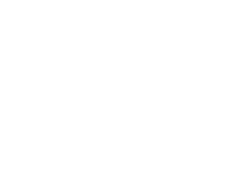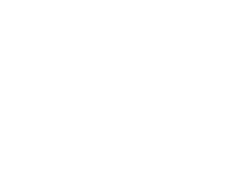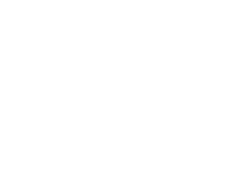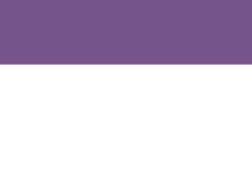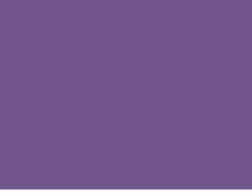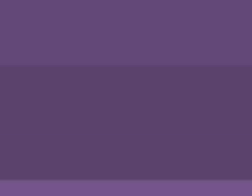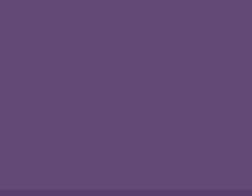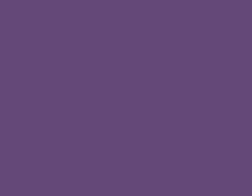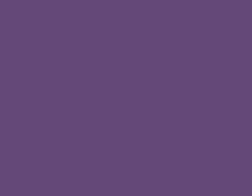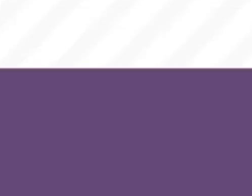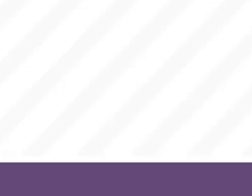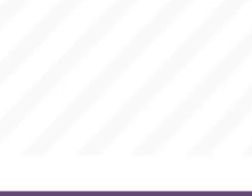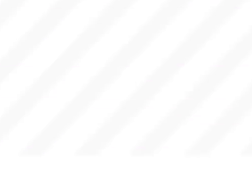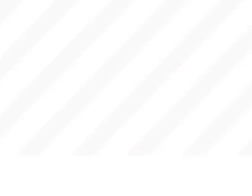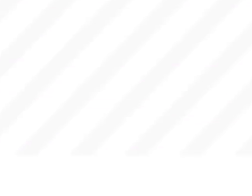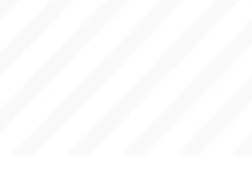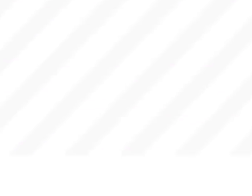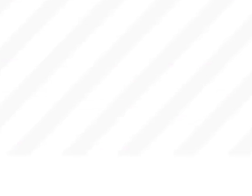We'll be right back.